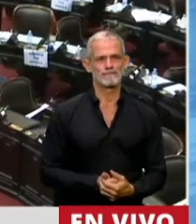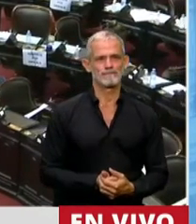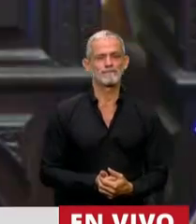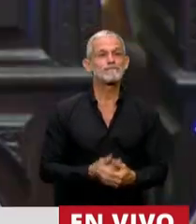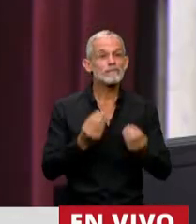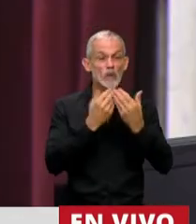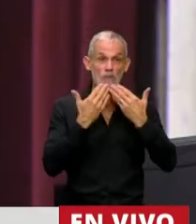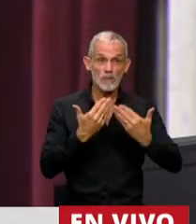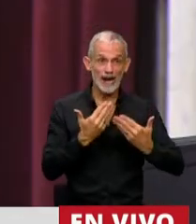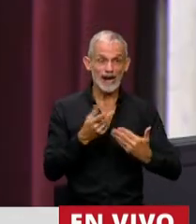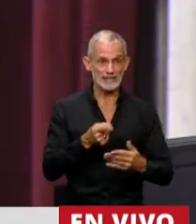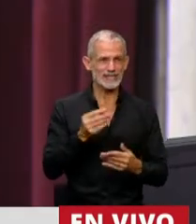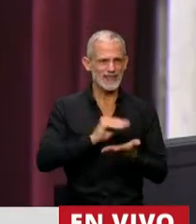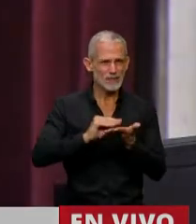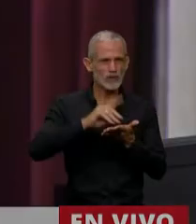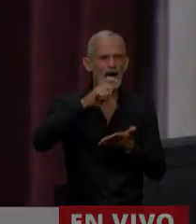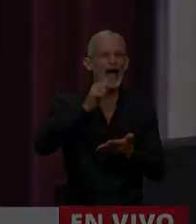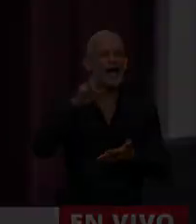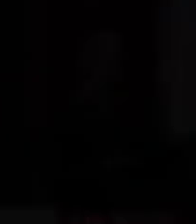Muchas gracias, diputada Carrizo.